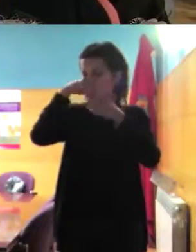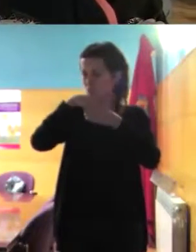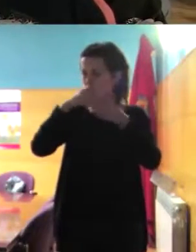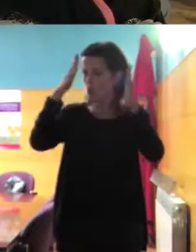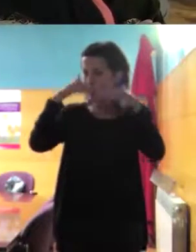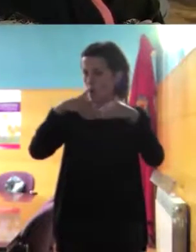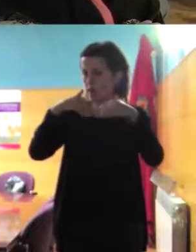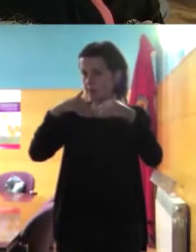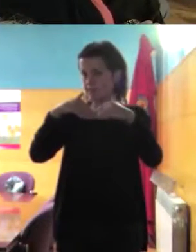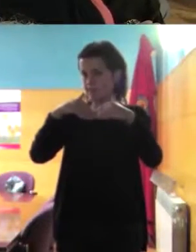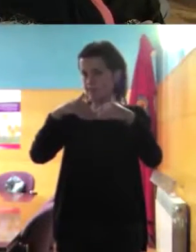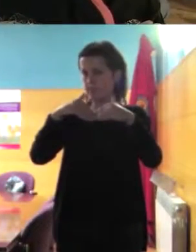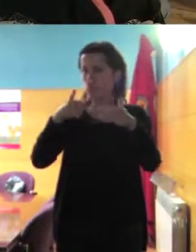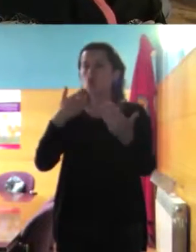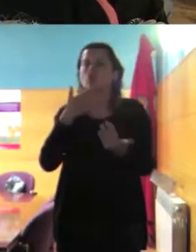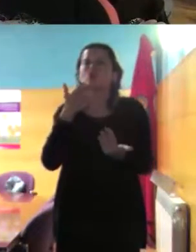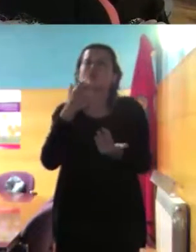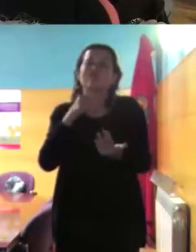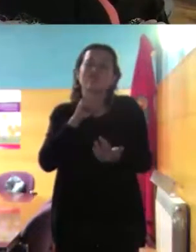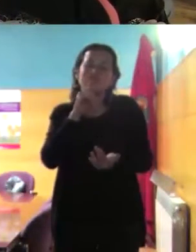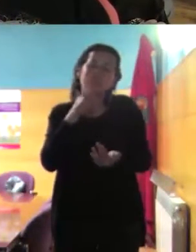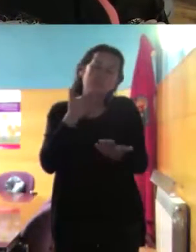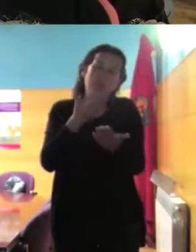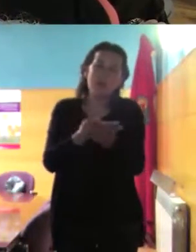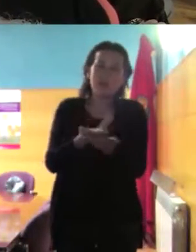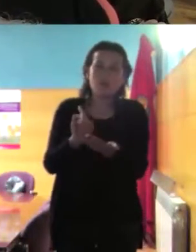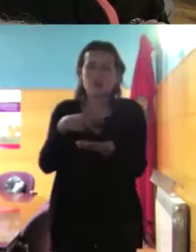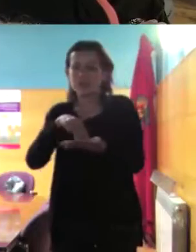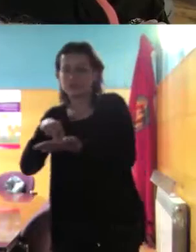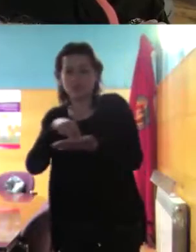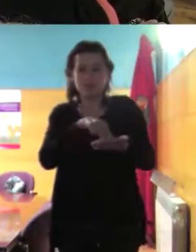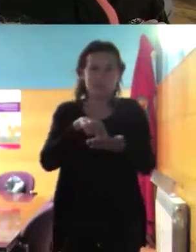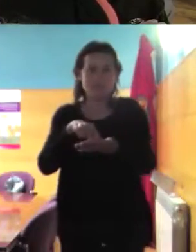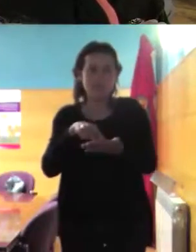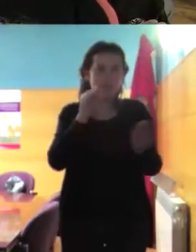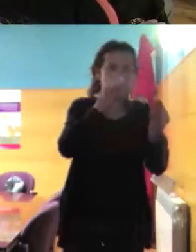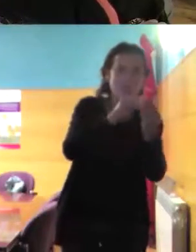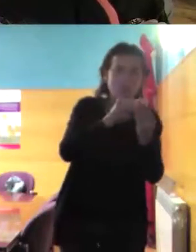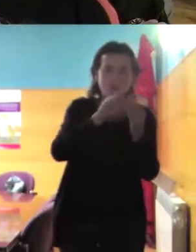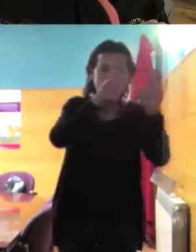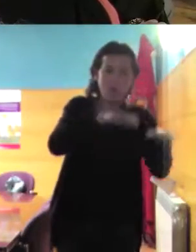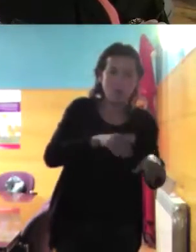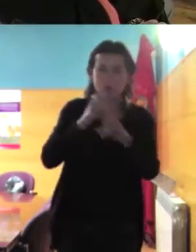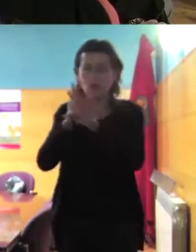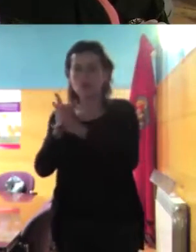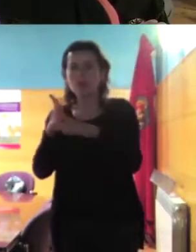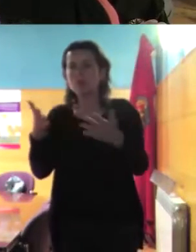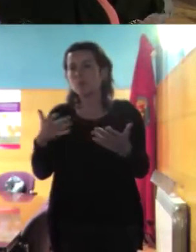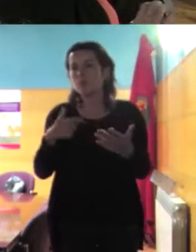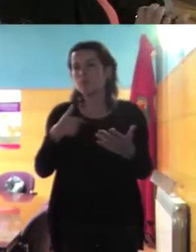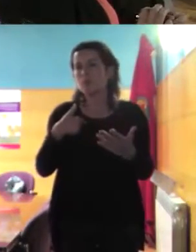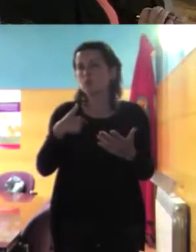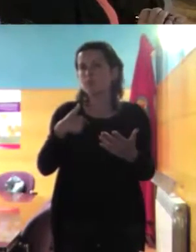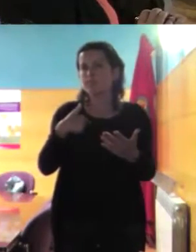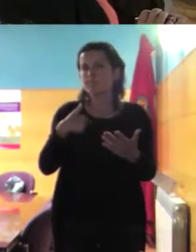no te voy a pedir que te posiciones pero bueno sí que si nos puedes indicar tal vez bueno hacia